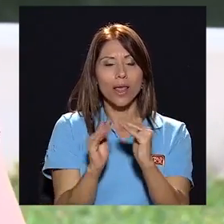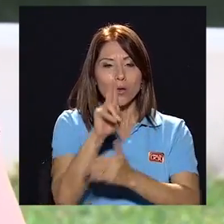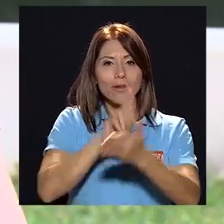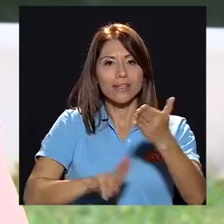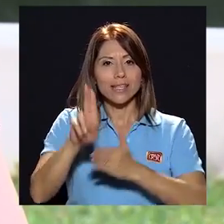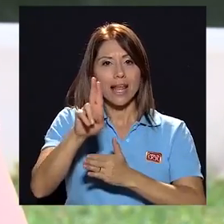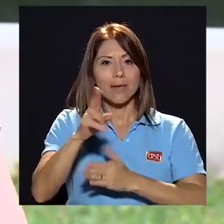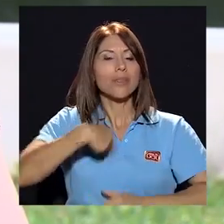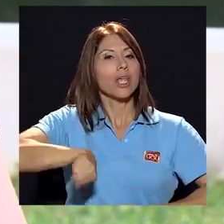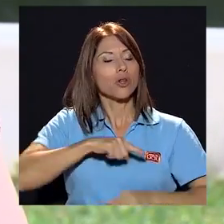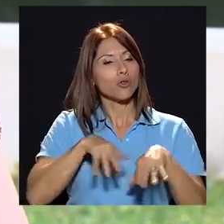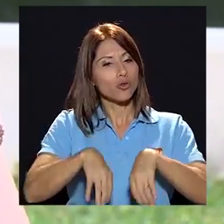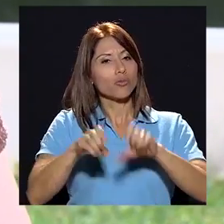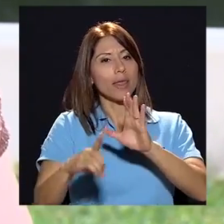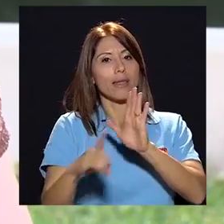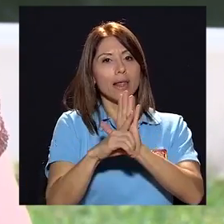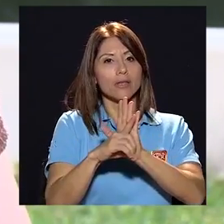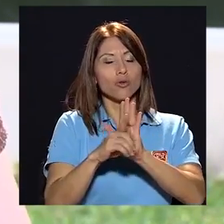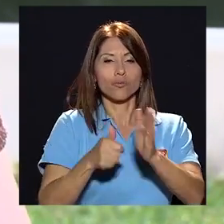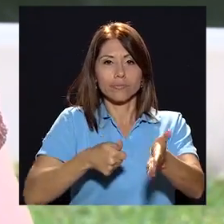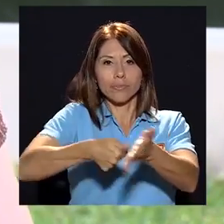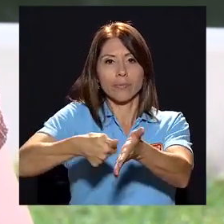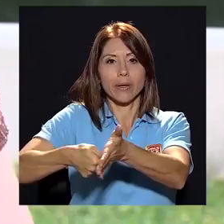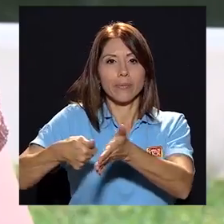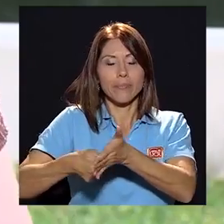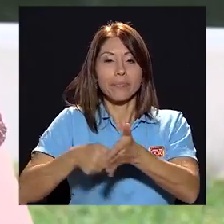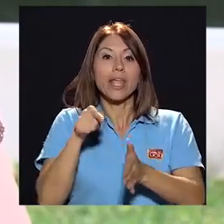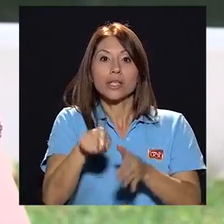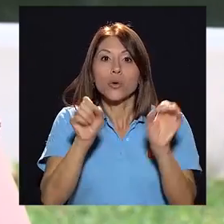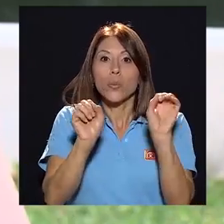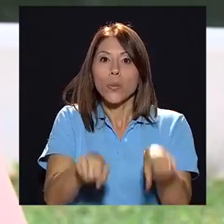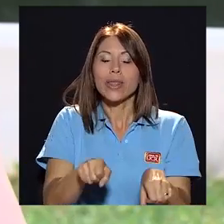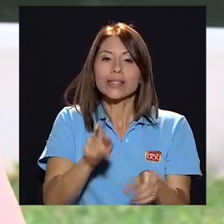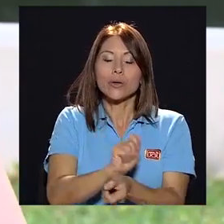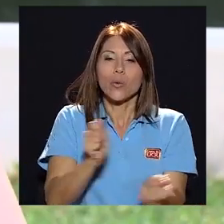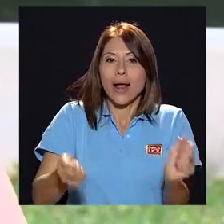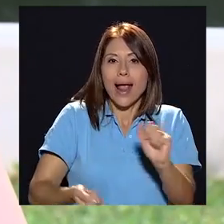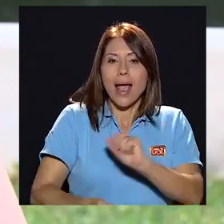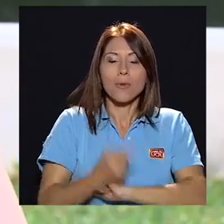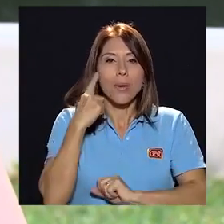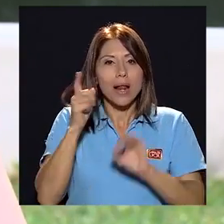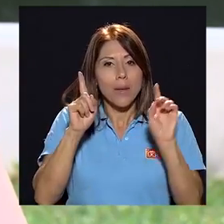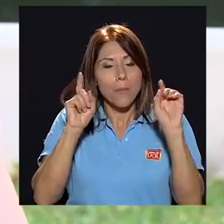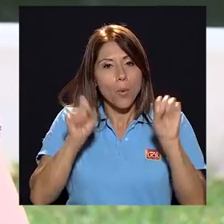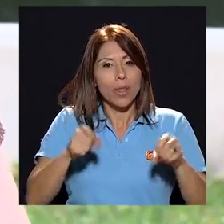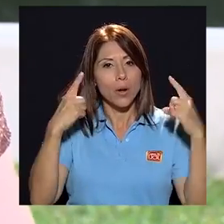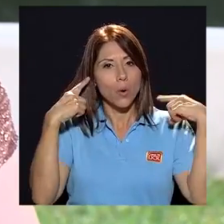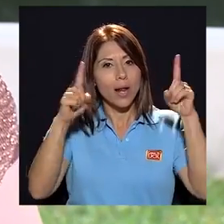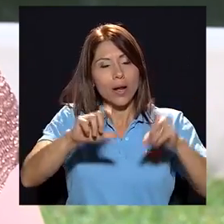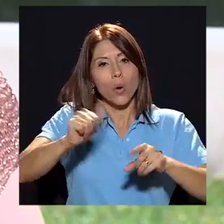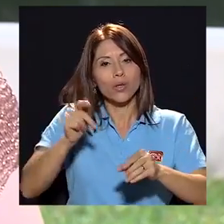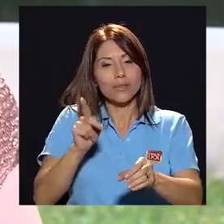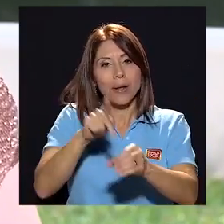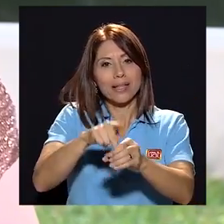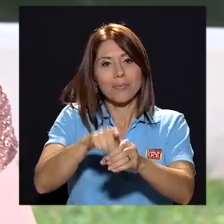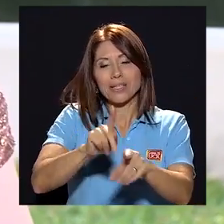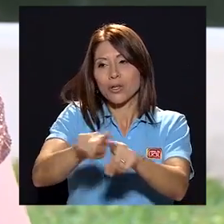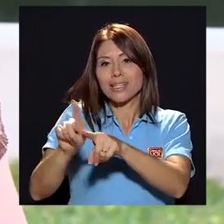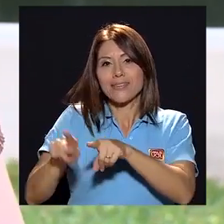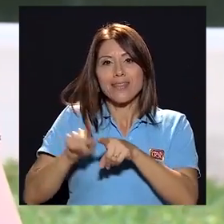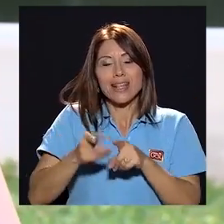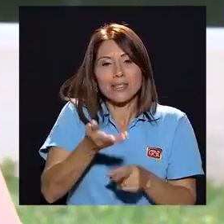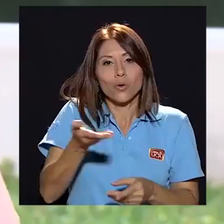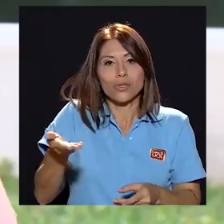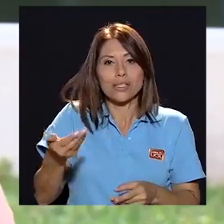universitaria. Que uno de nuestros derechos es ejercer el voto y que este puede ser un salto para poder tener otras participaciones en